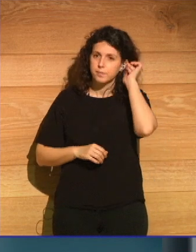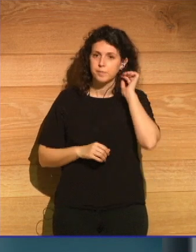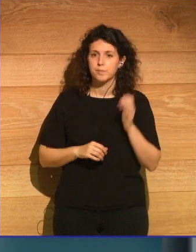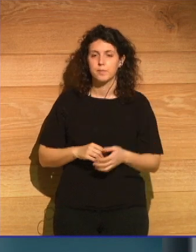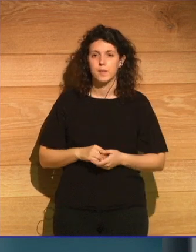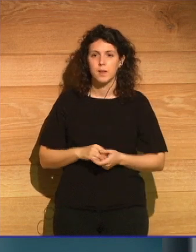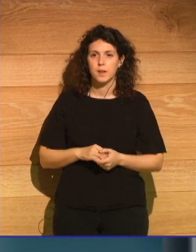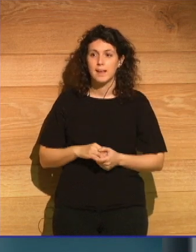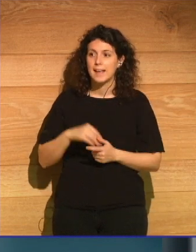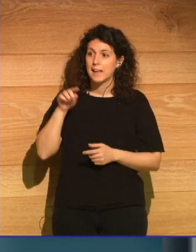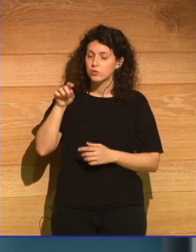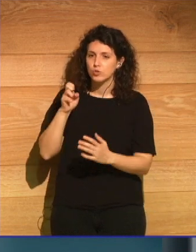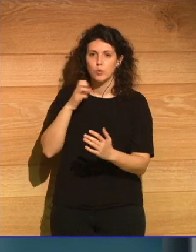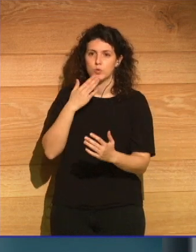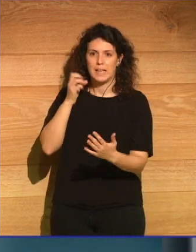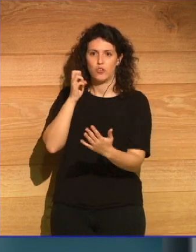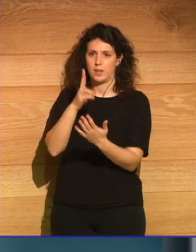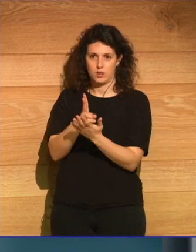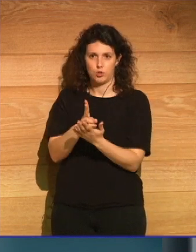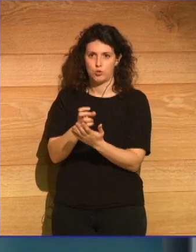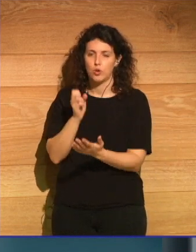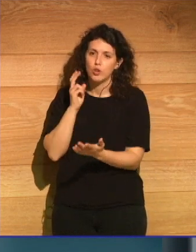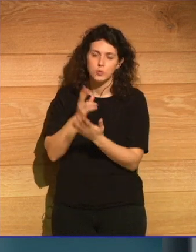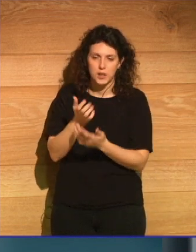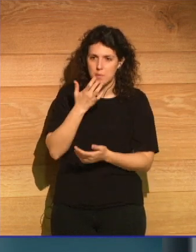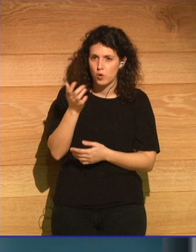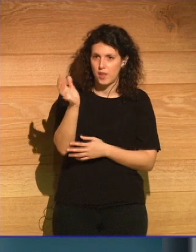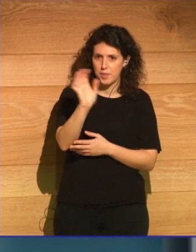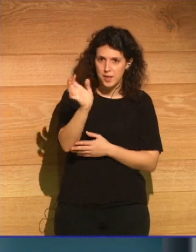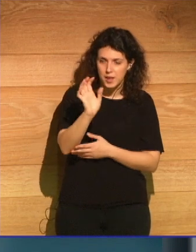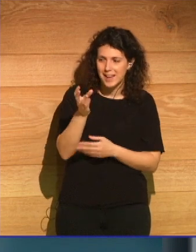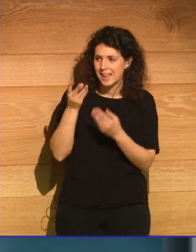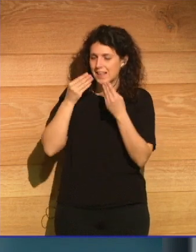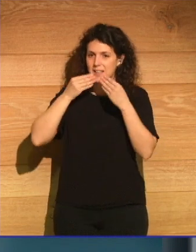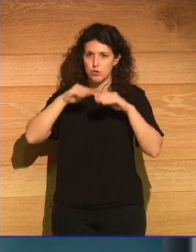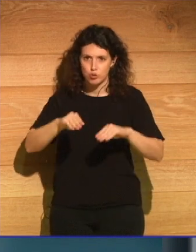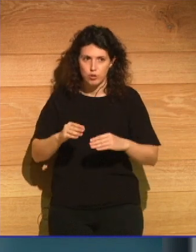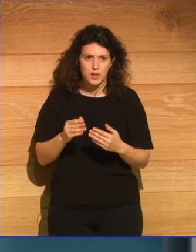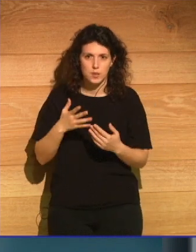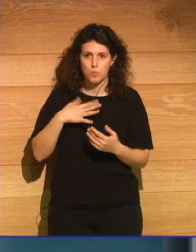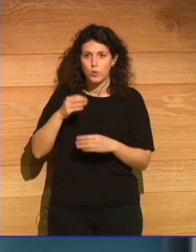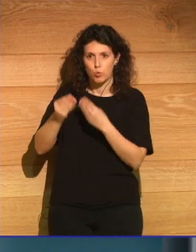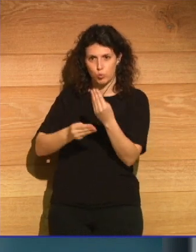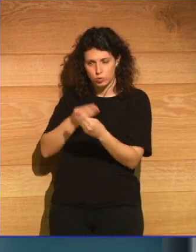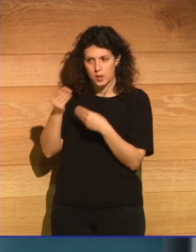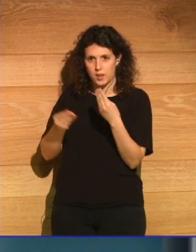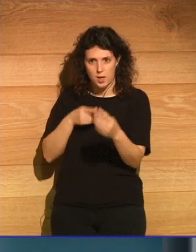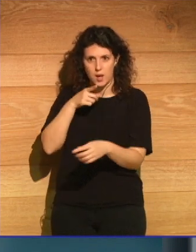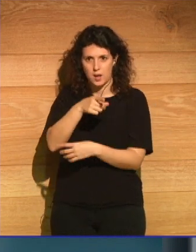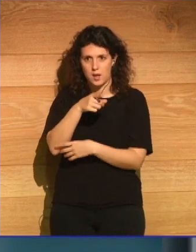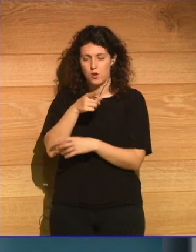estos son los retos que el cine las historias pueden usar para